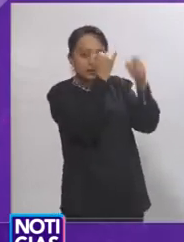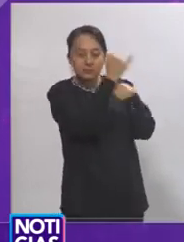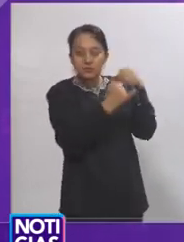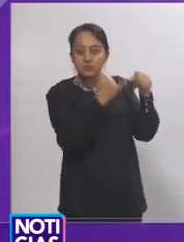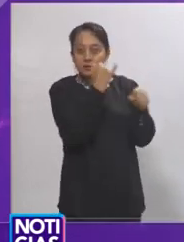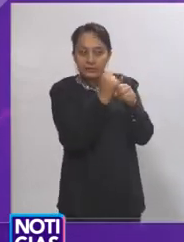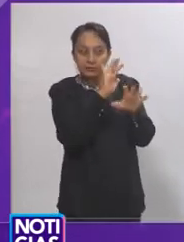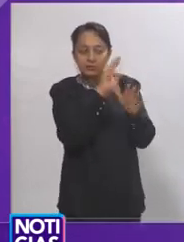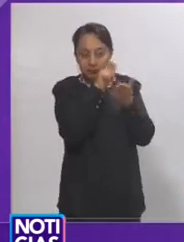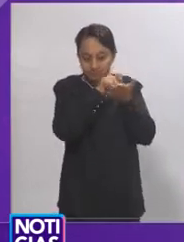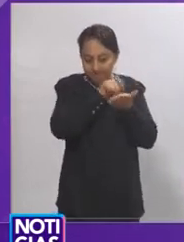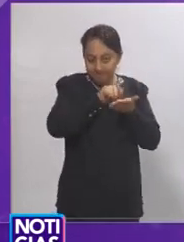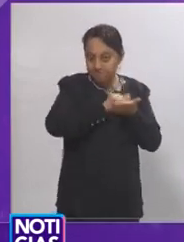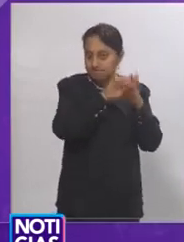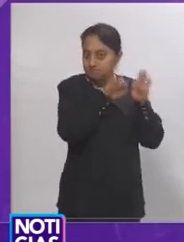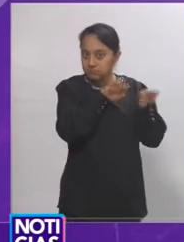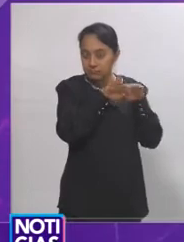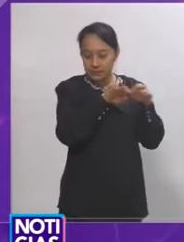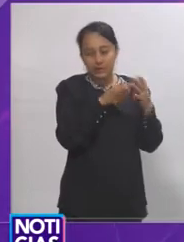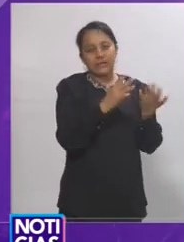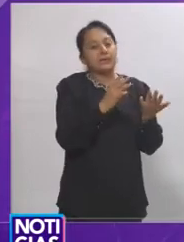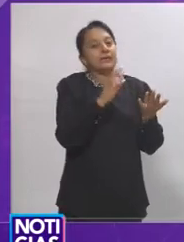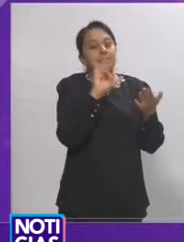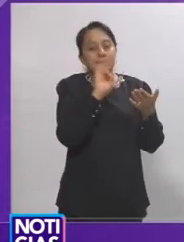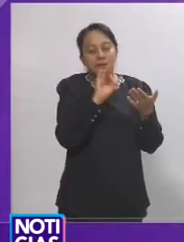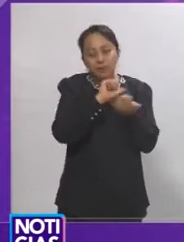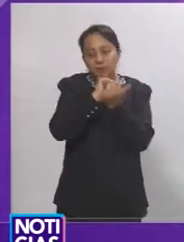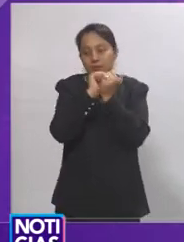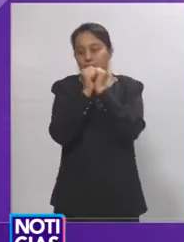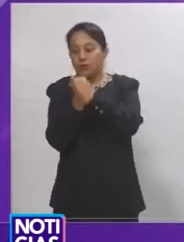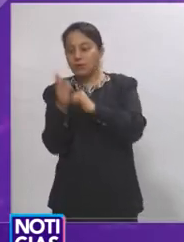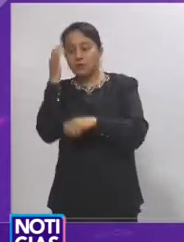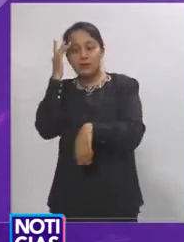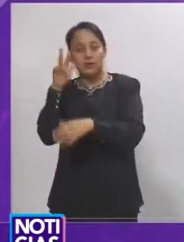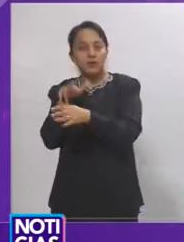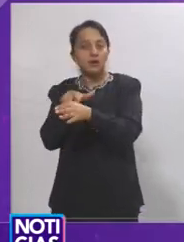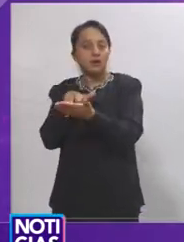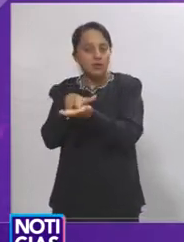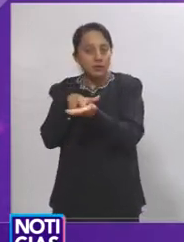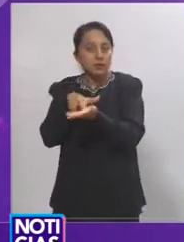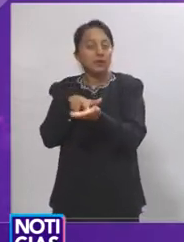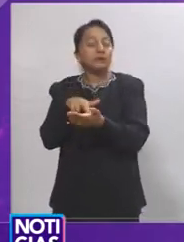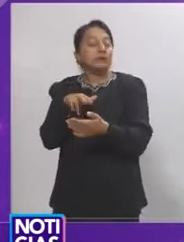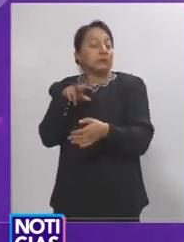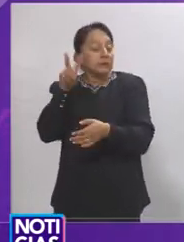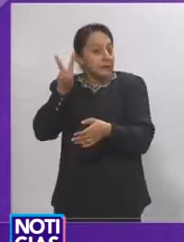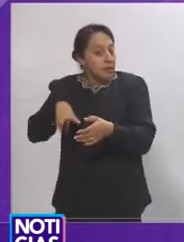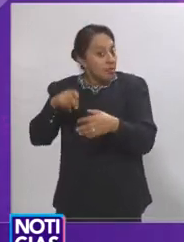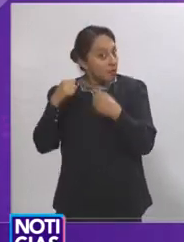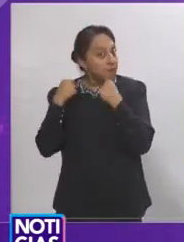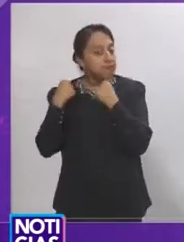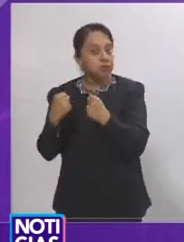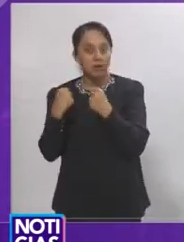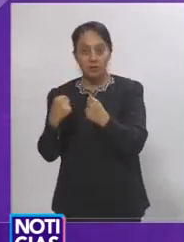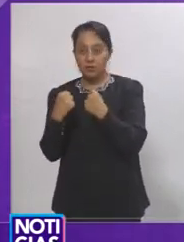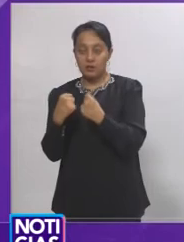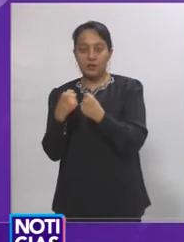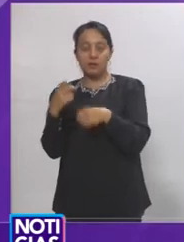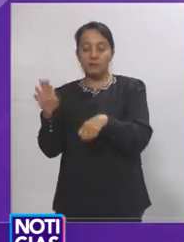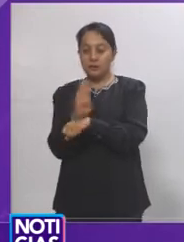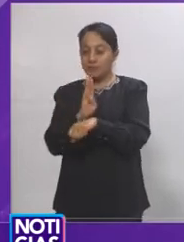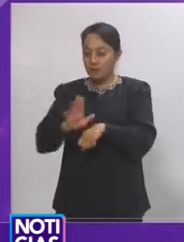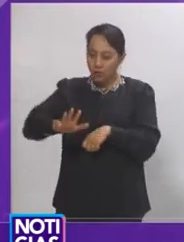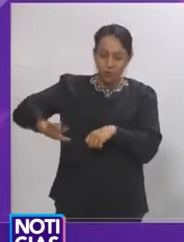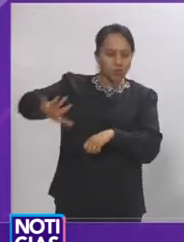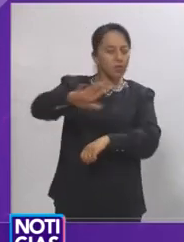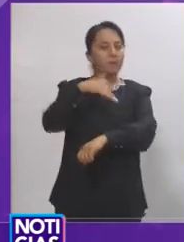y pues aunque pueda parecer exagerado el planteamiento, la transformación en Santa Rosa va a ser algo muy potente que va a